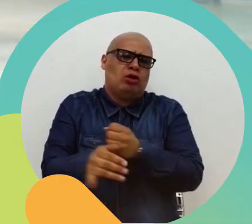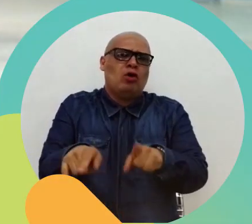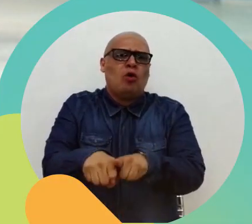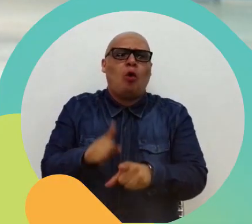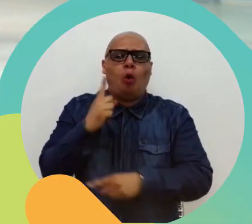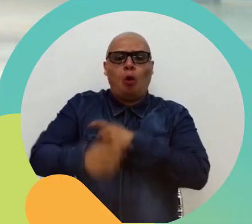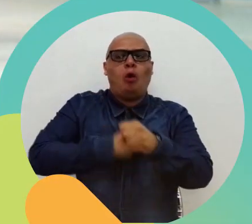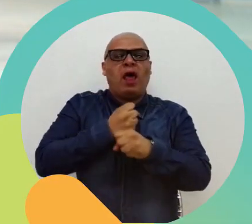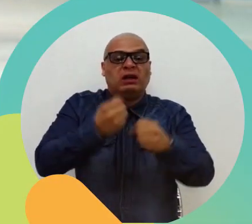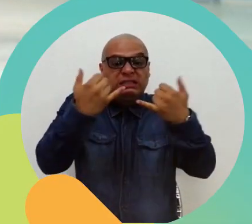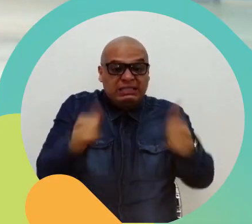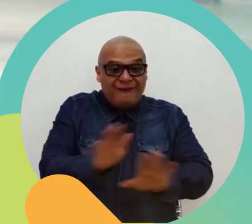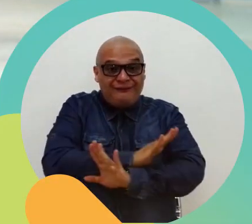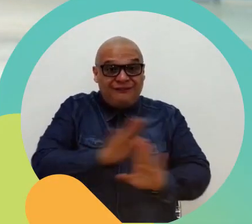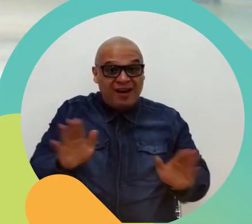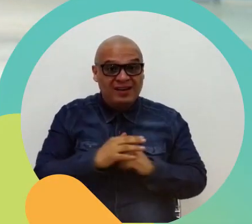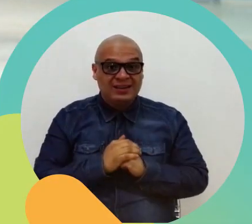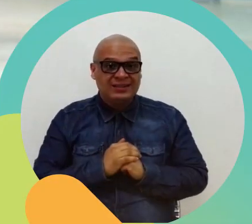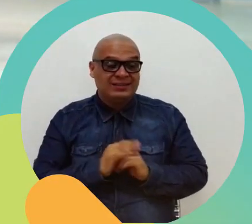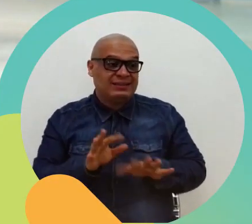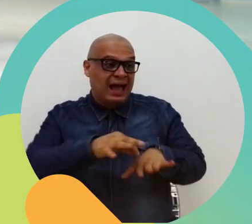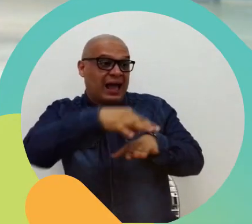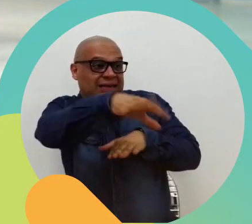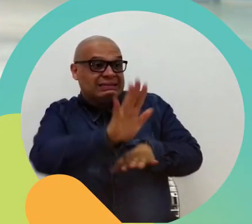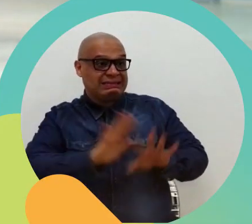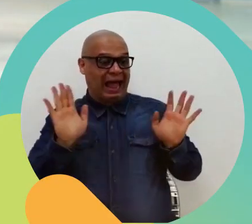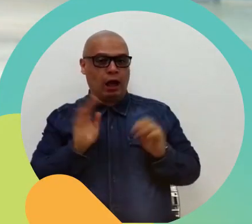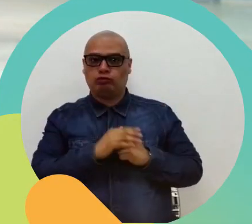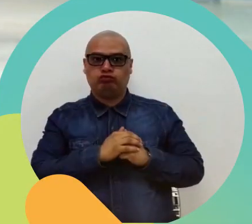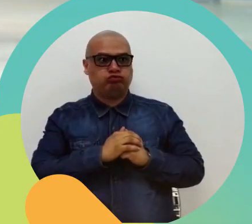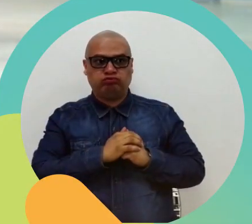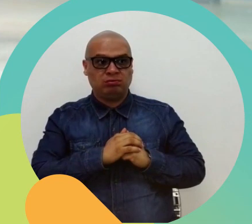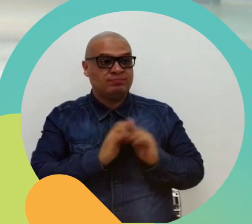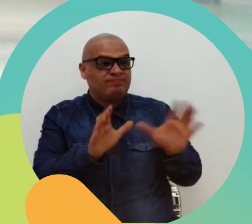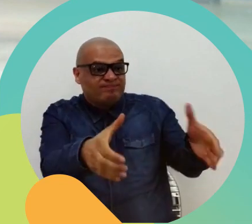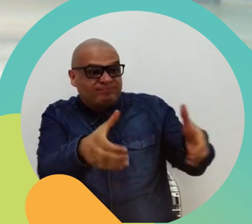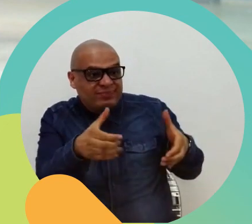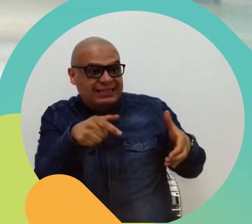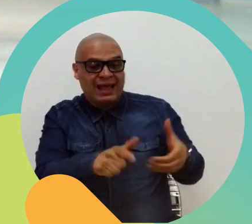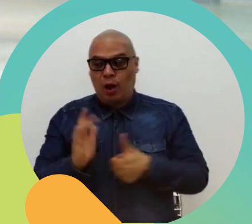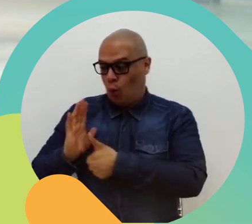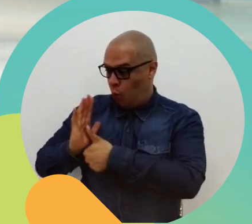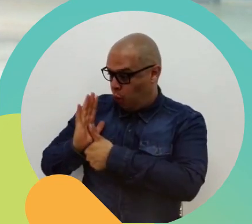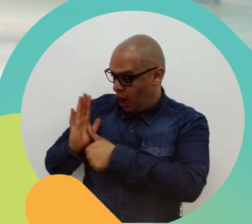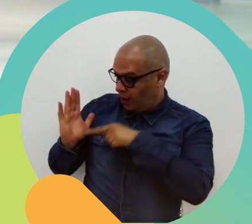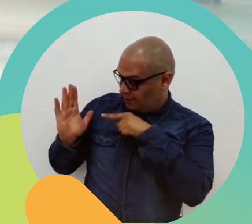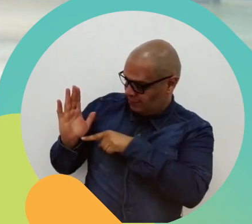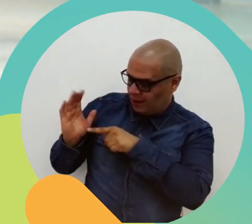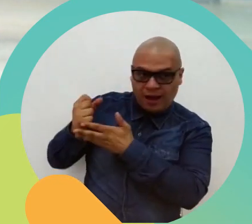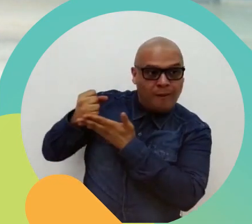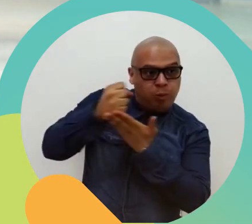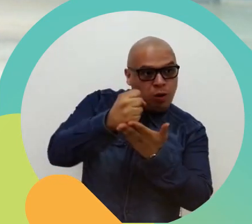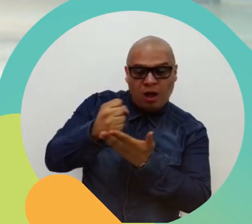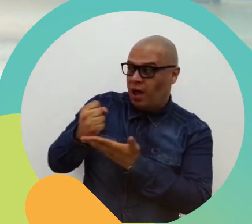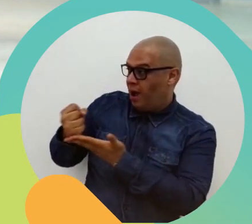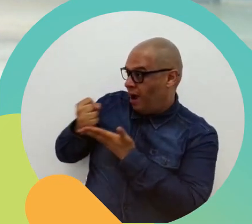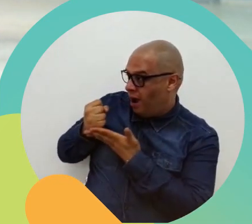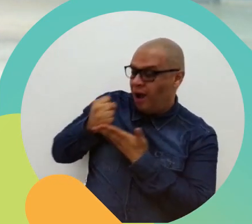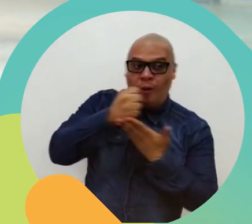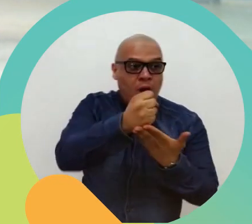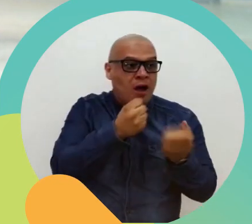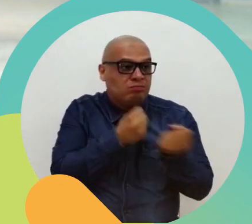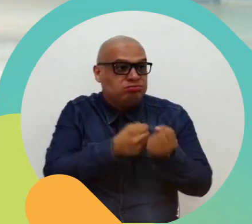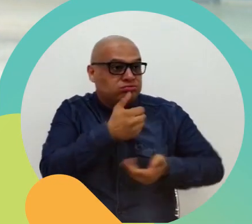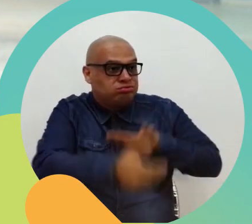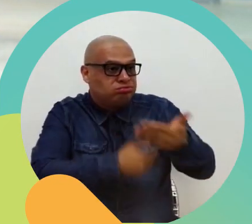seguir su ciclo educativo, no solo recibirlos un año y ya por eso dejarlos atrás, sino que con el apoyo de la Unidad de